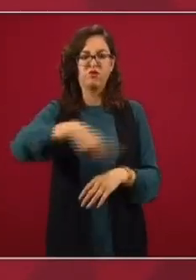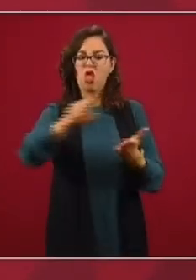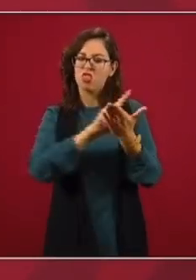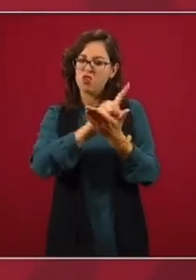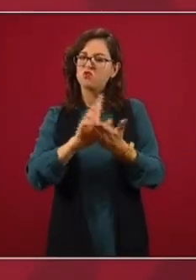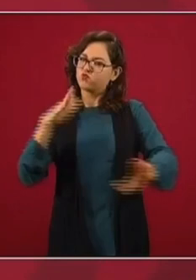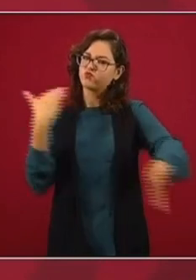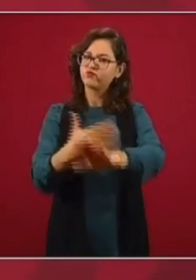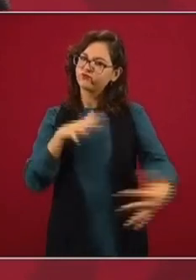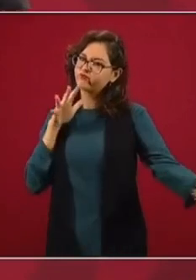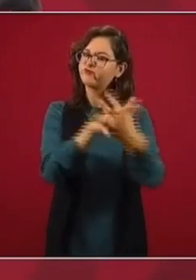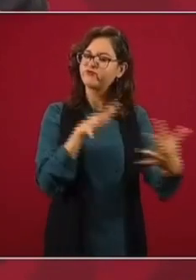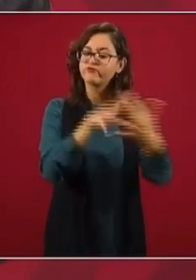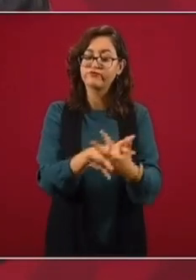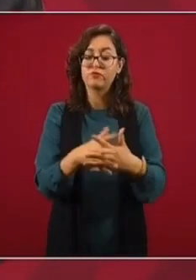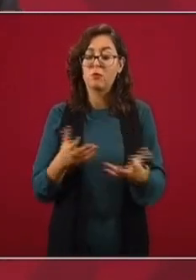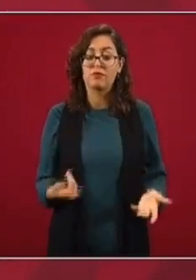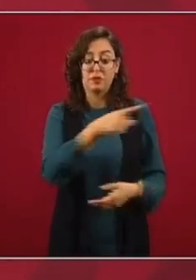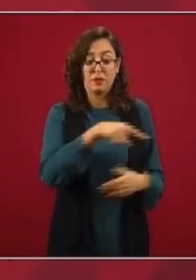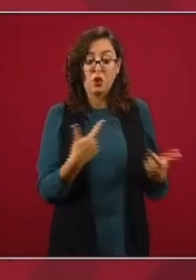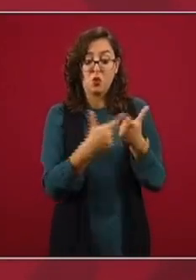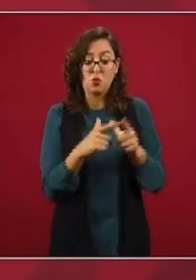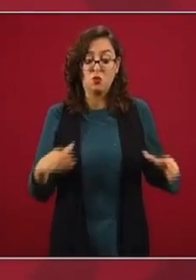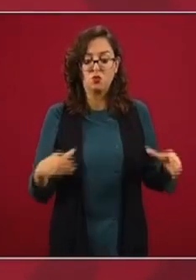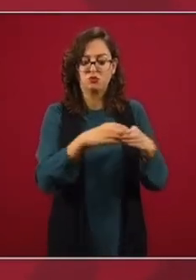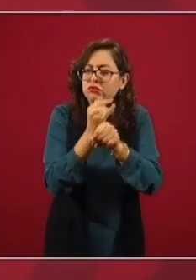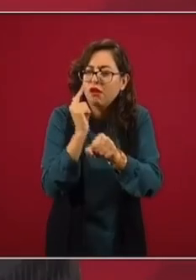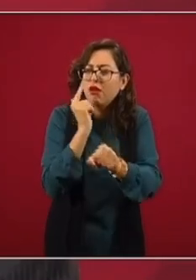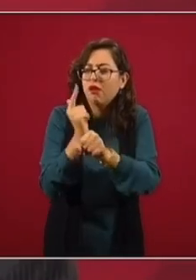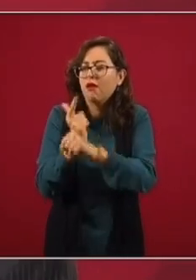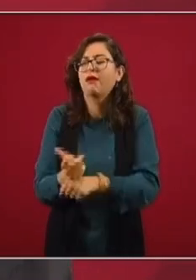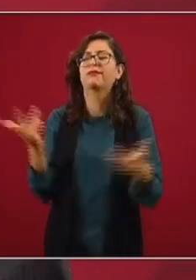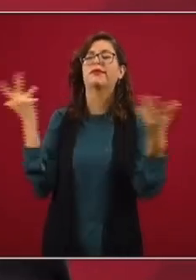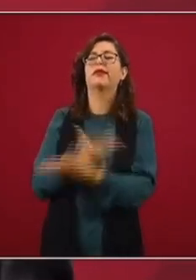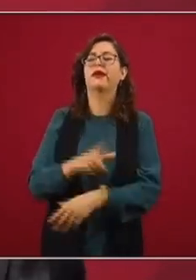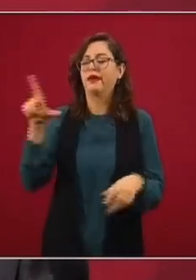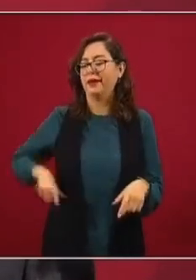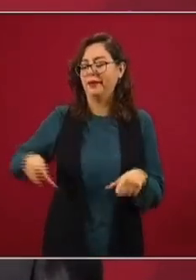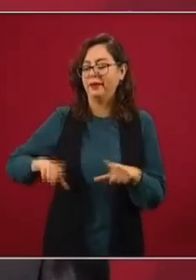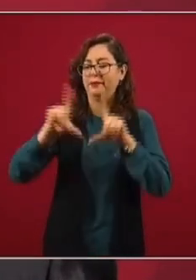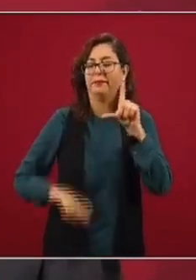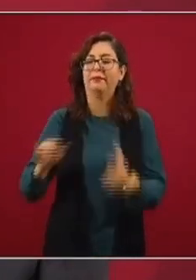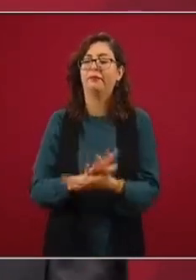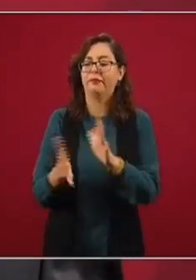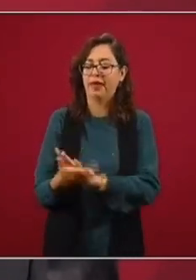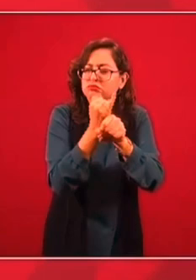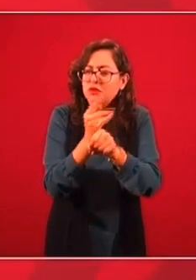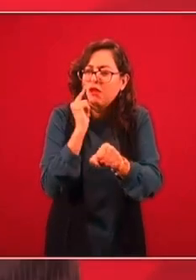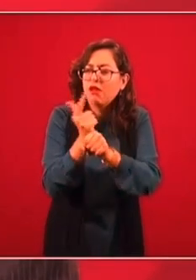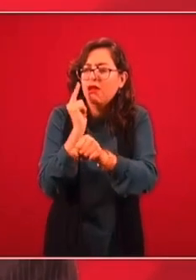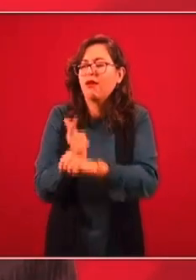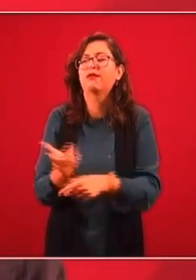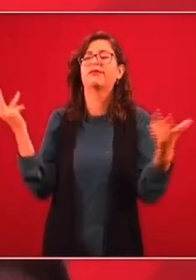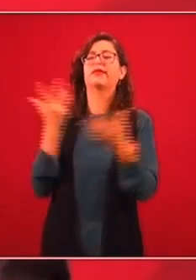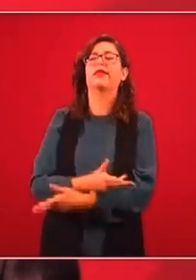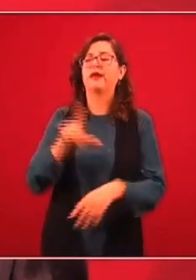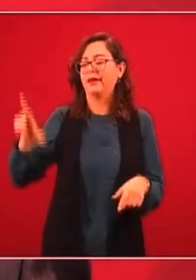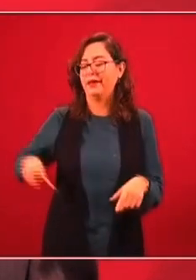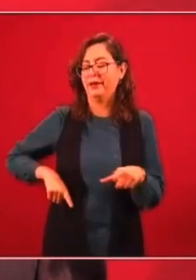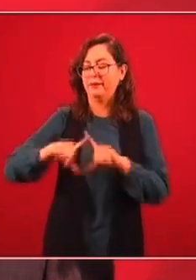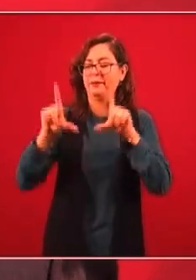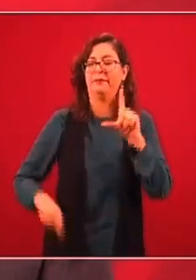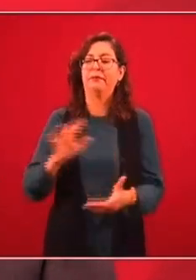empezaron a hablar del narcoestado, yo no creí en eso, yo